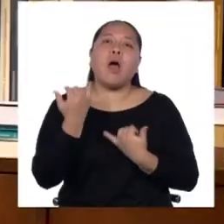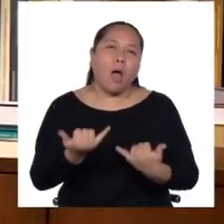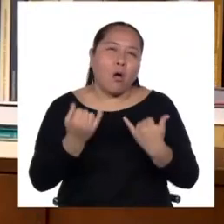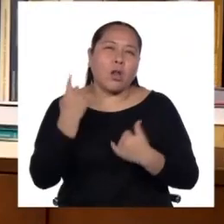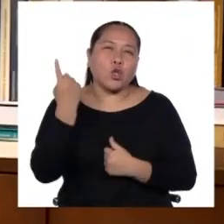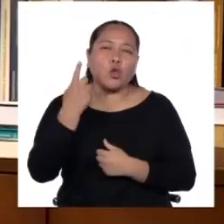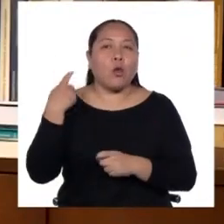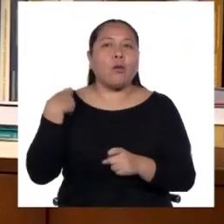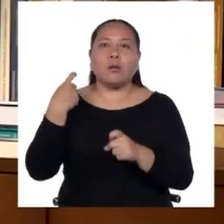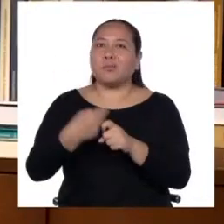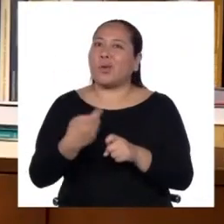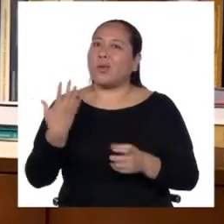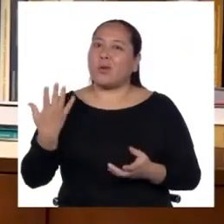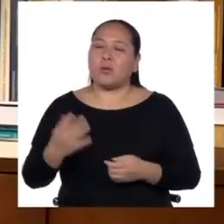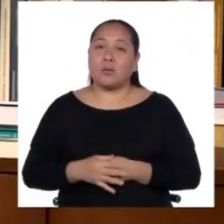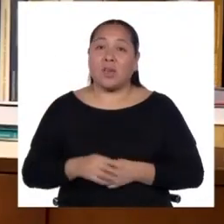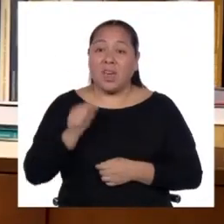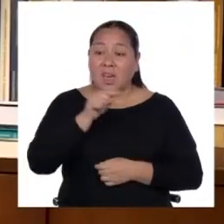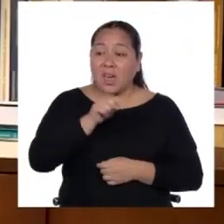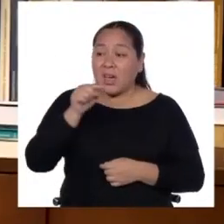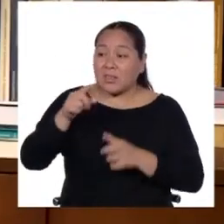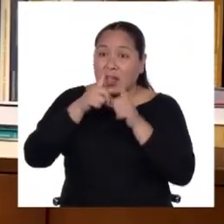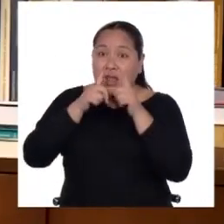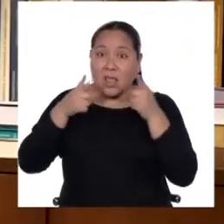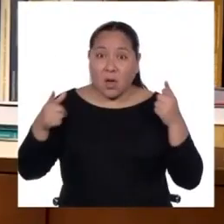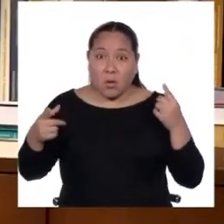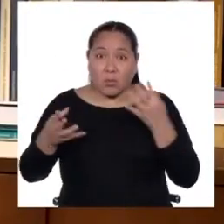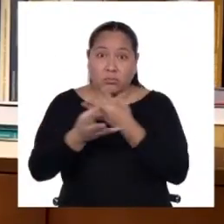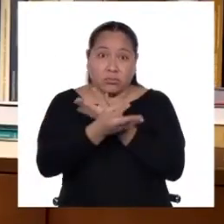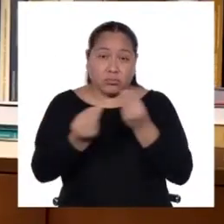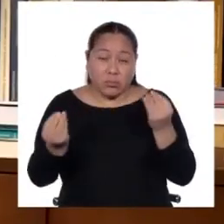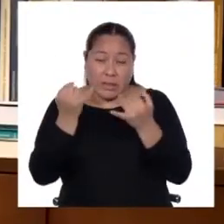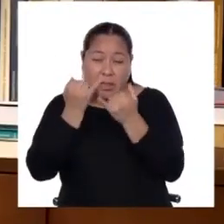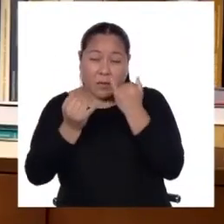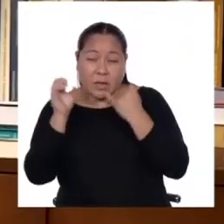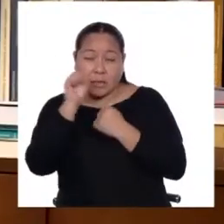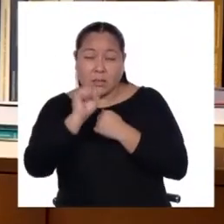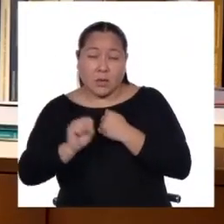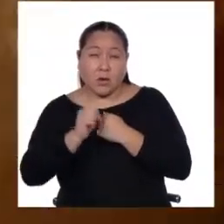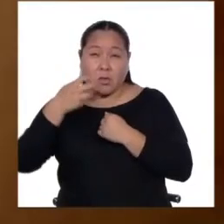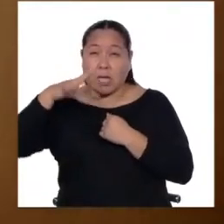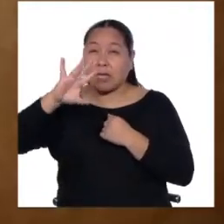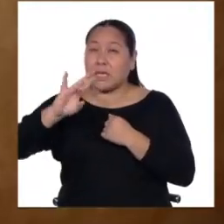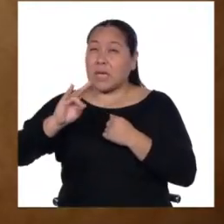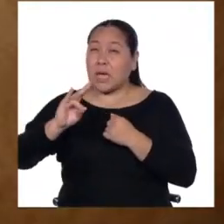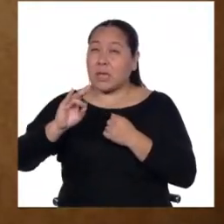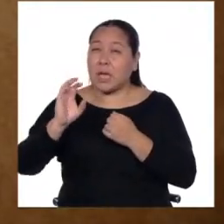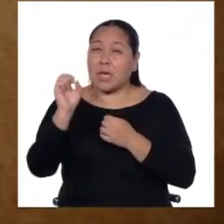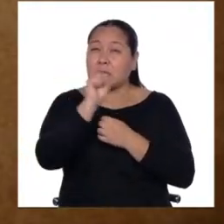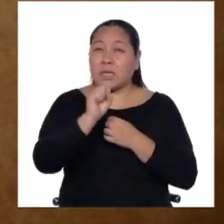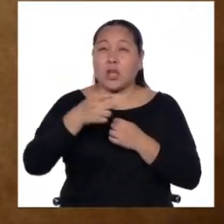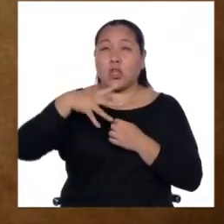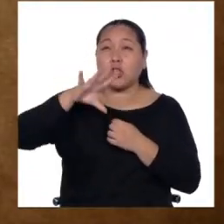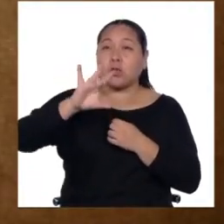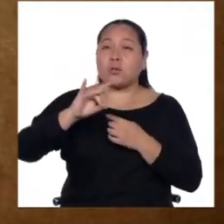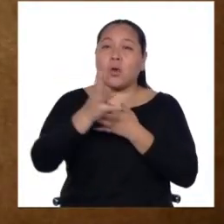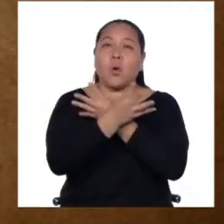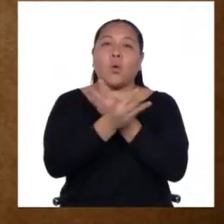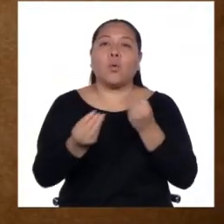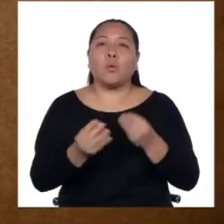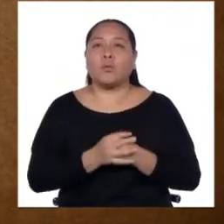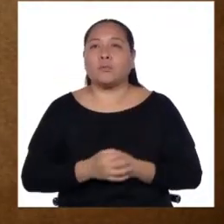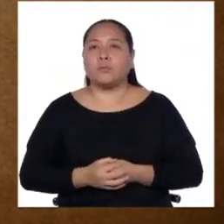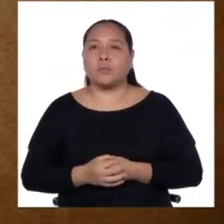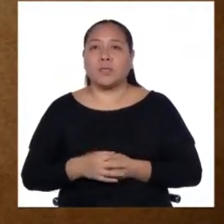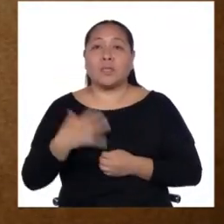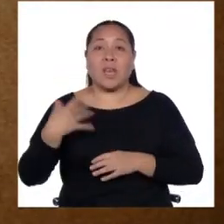entonces esas lenguas han ido desapareciendo al finalizar el siglo XVII, comenzando en el XVIII. Toda la lengua de la costa ya no existe.